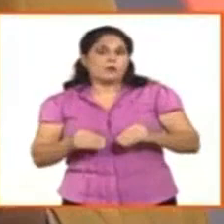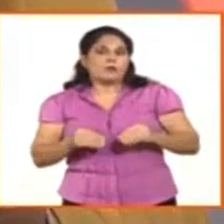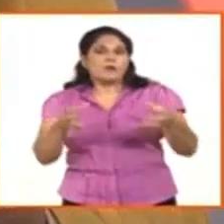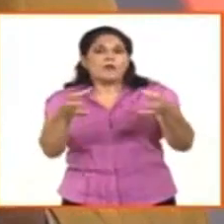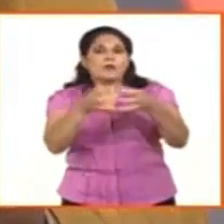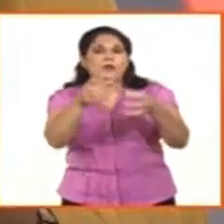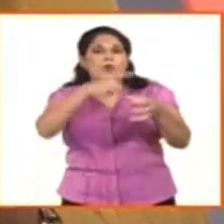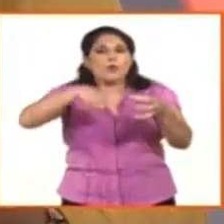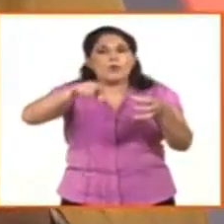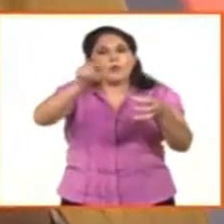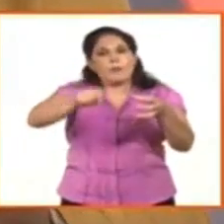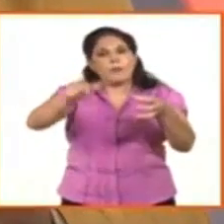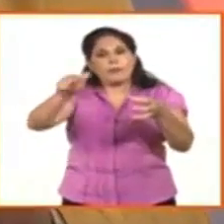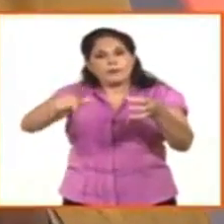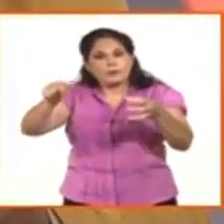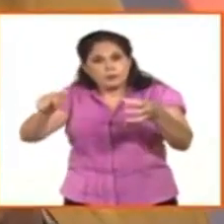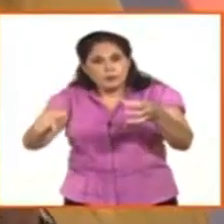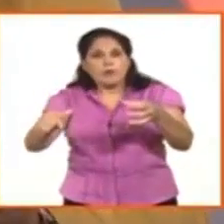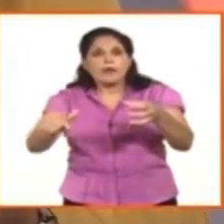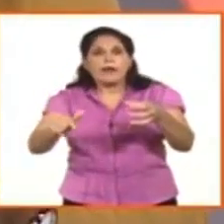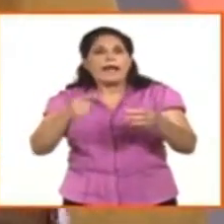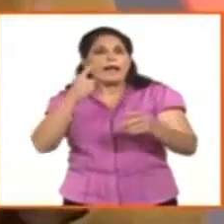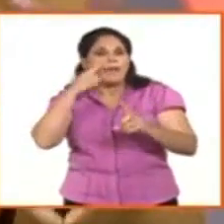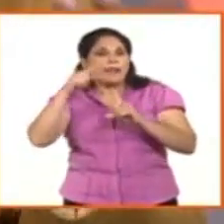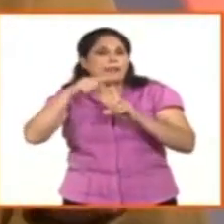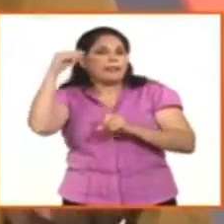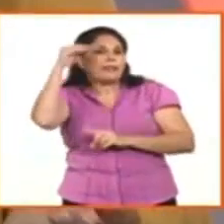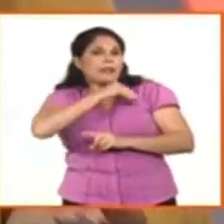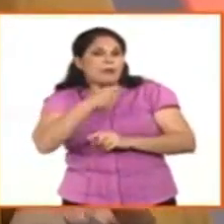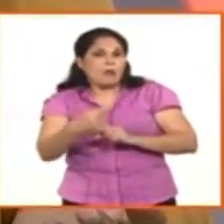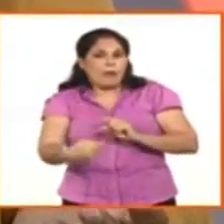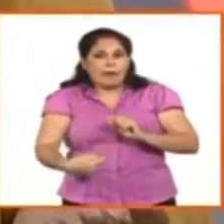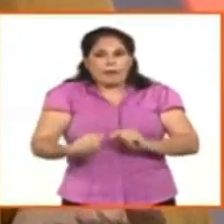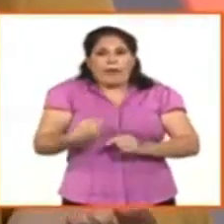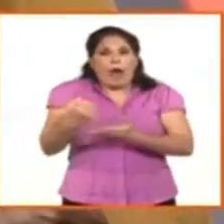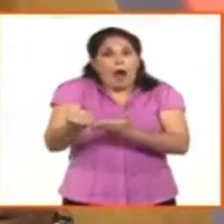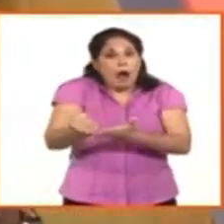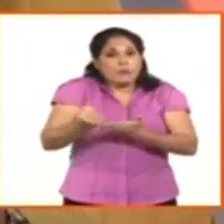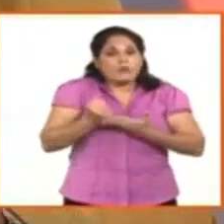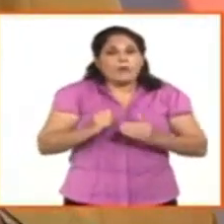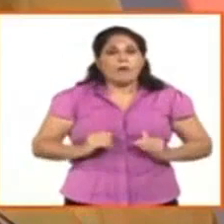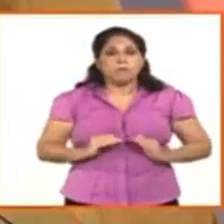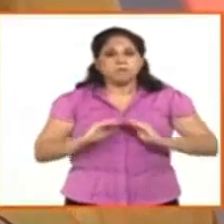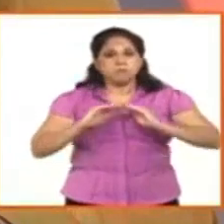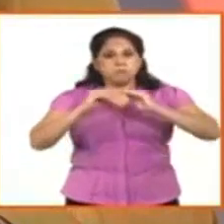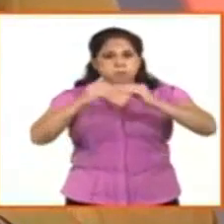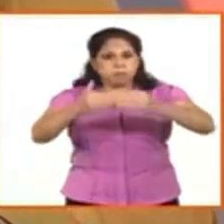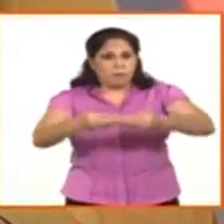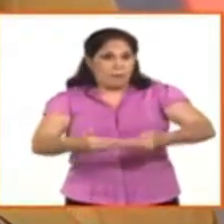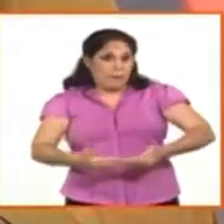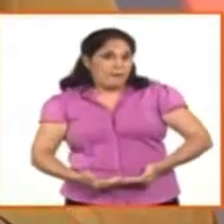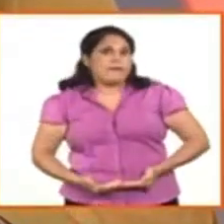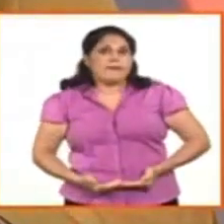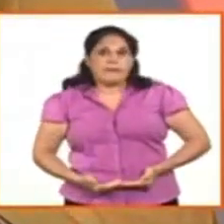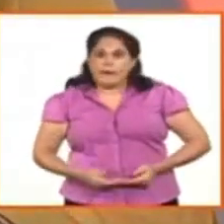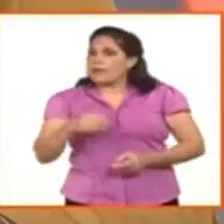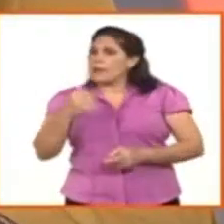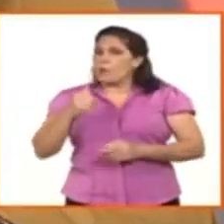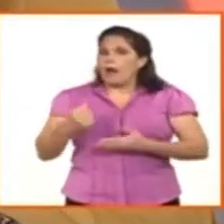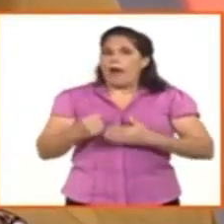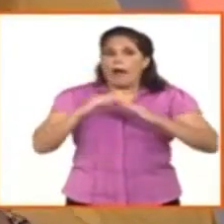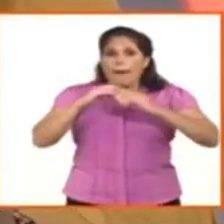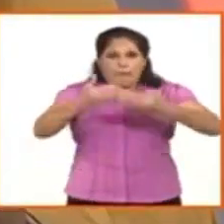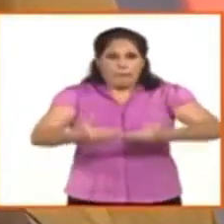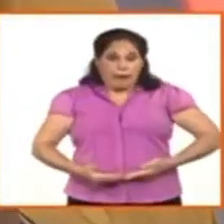personas que acceden a las técnicas de reproducción asistida que ya habíamos explicado antes y precisamente a la gestación solidaria.